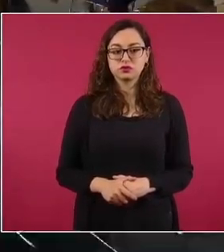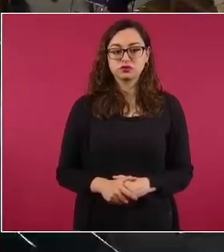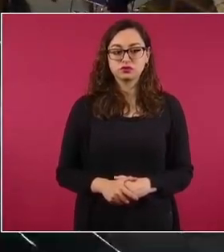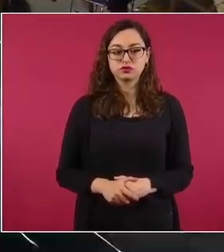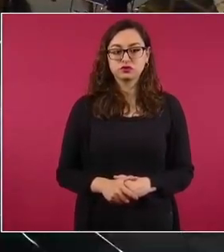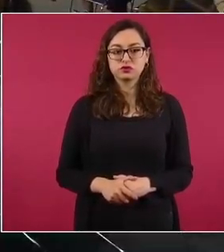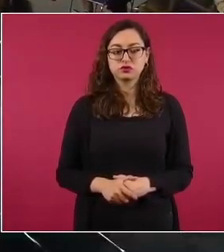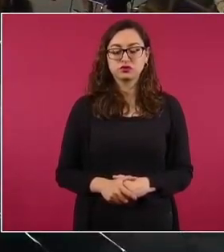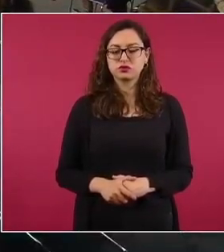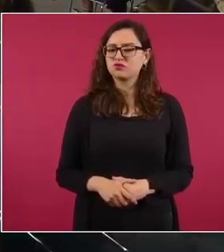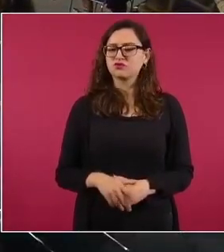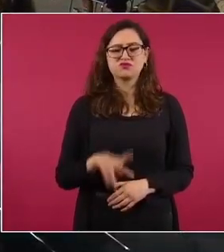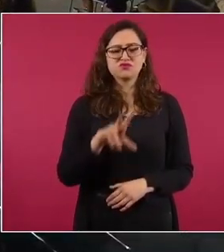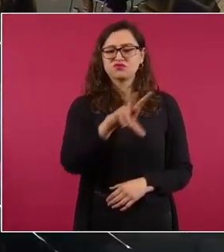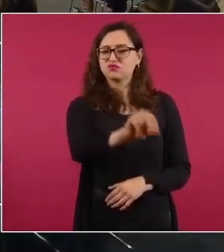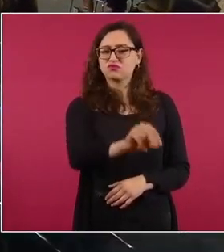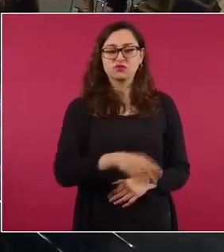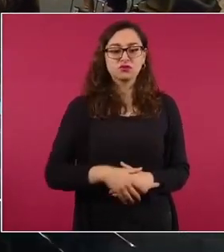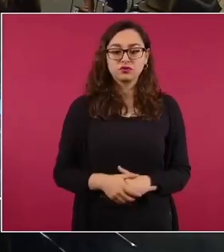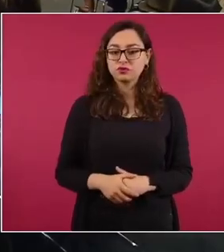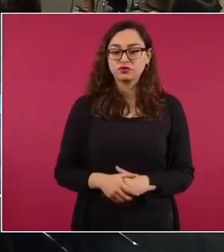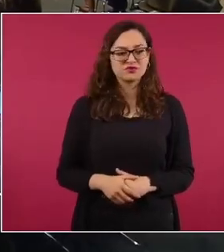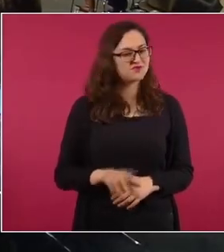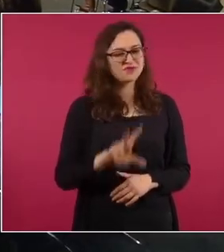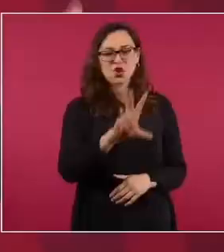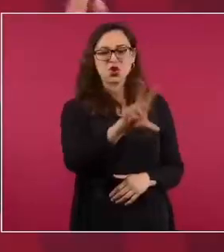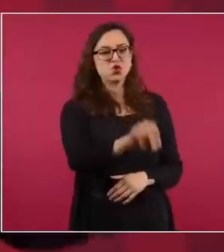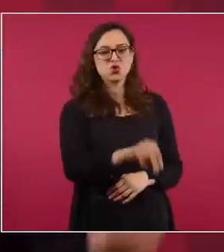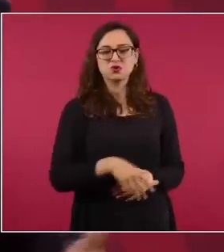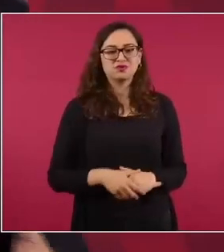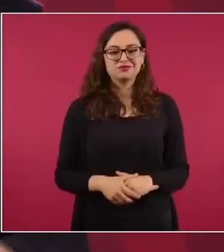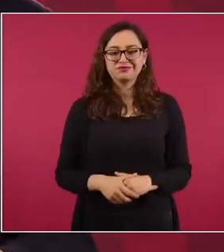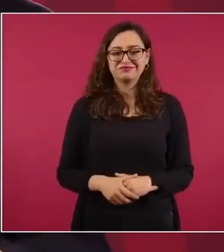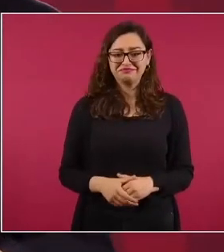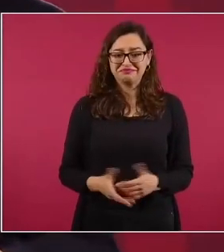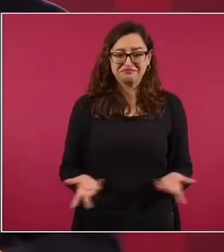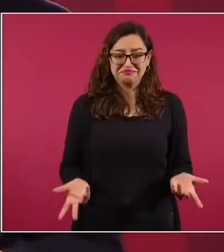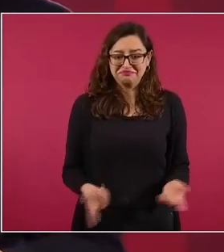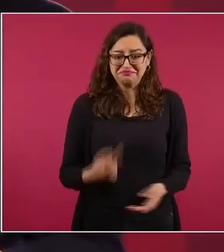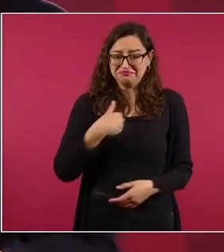no, porque todo está dicho.